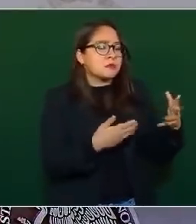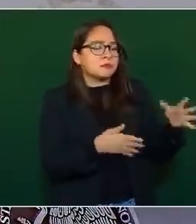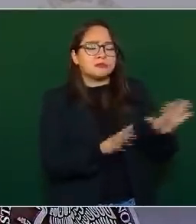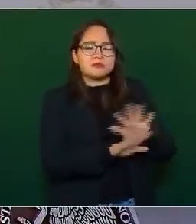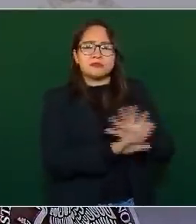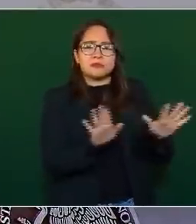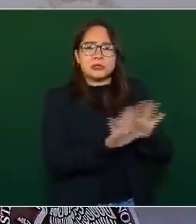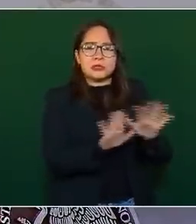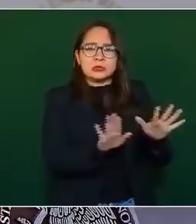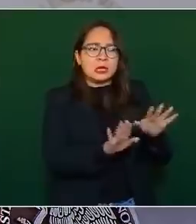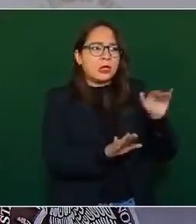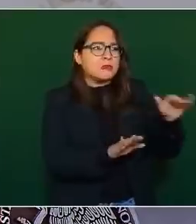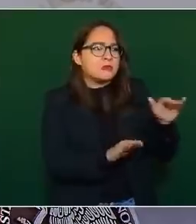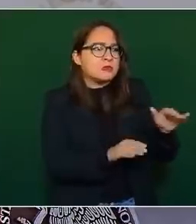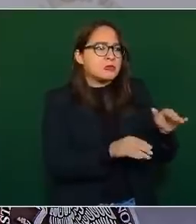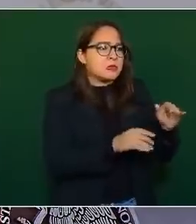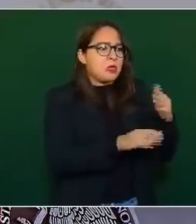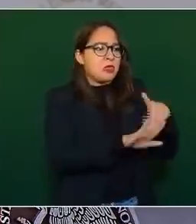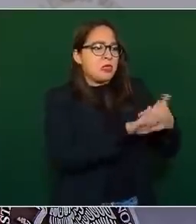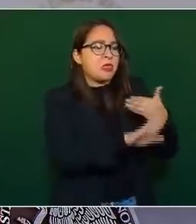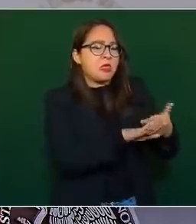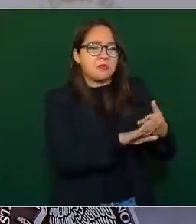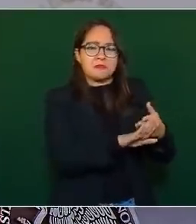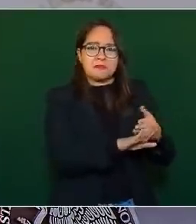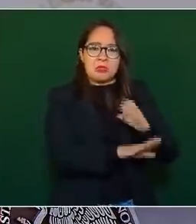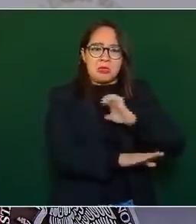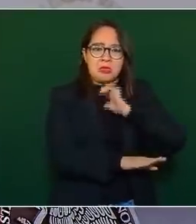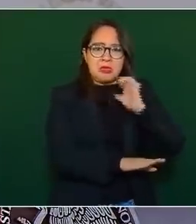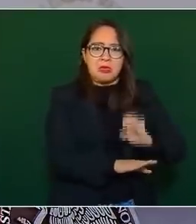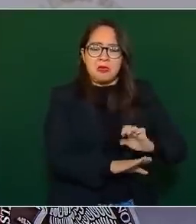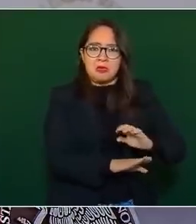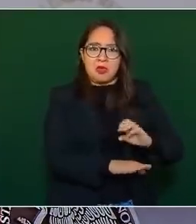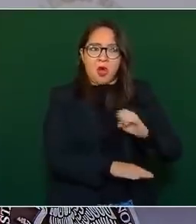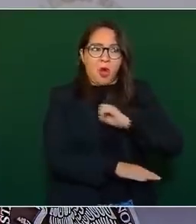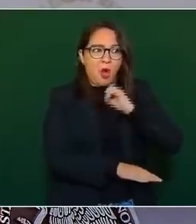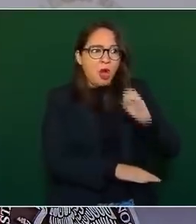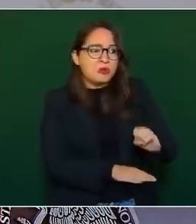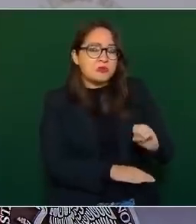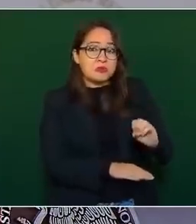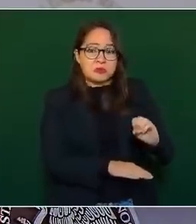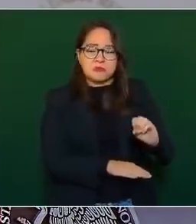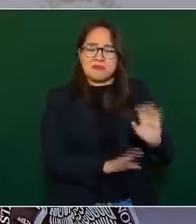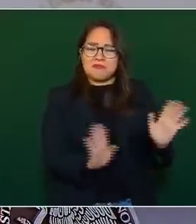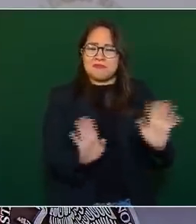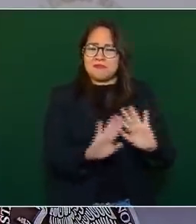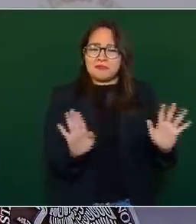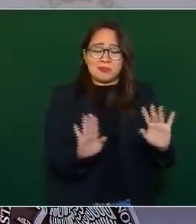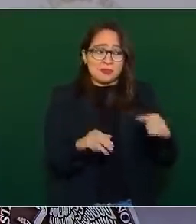yo no odio, no soy igual a ellos,